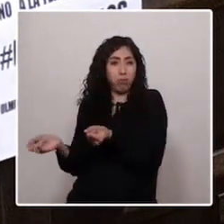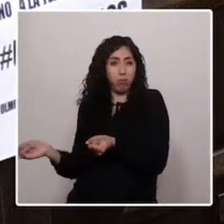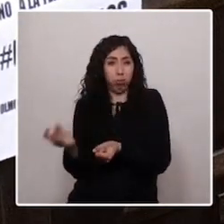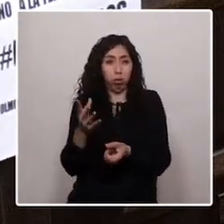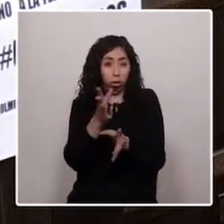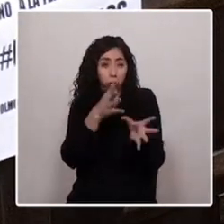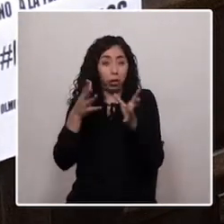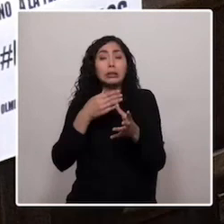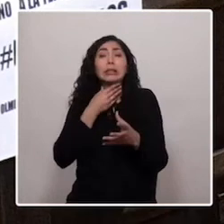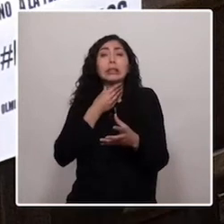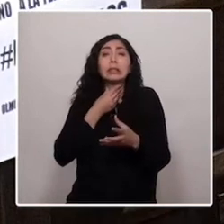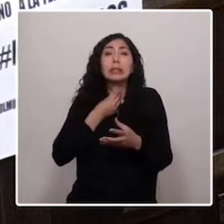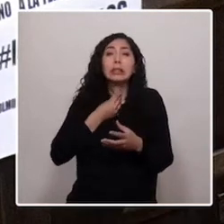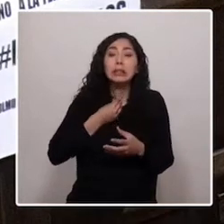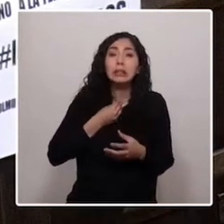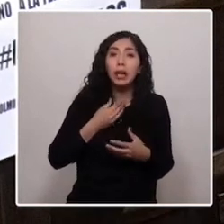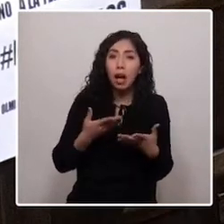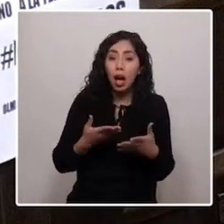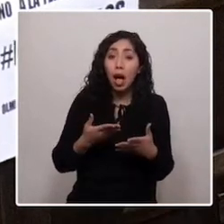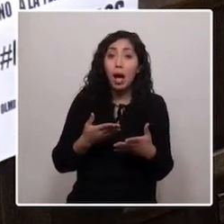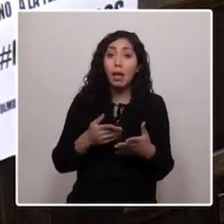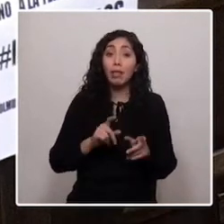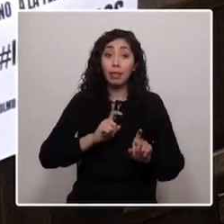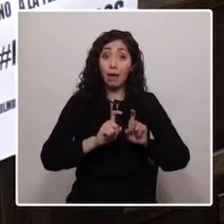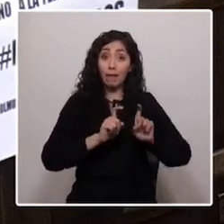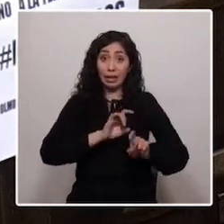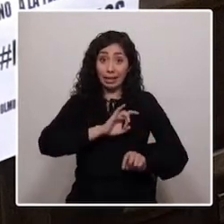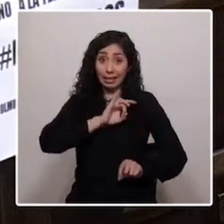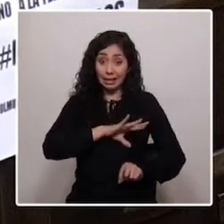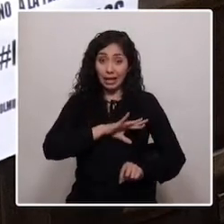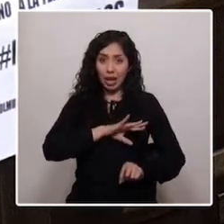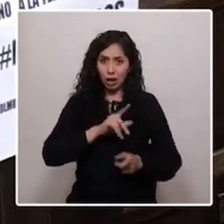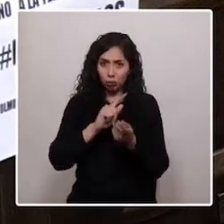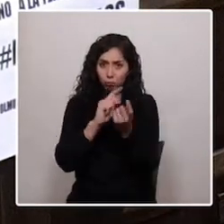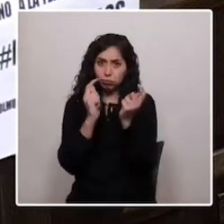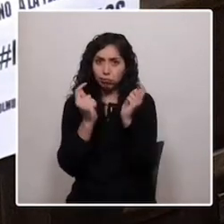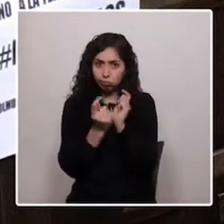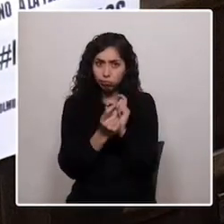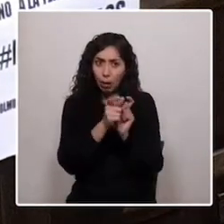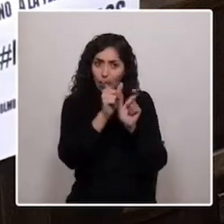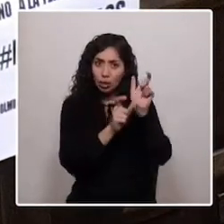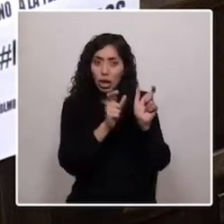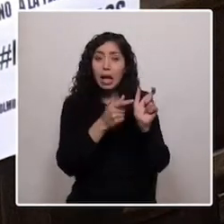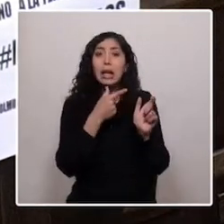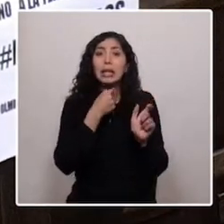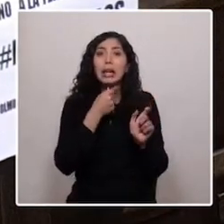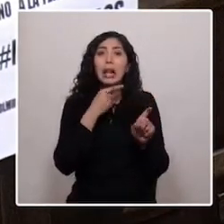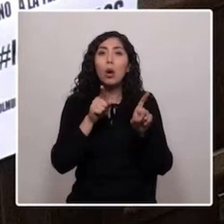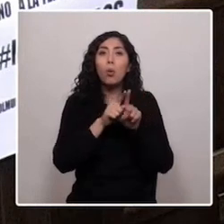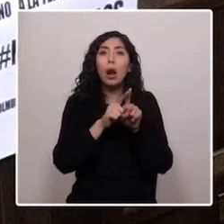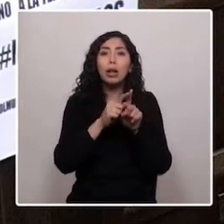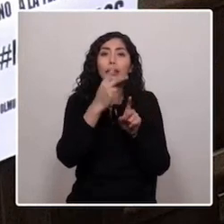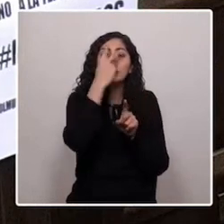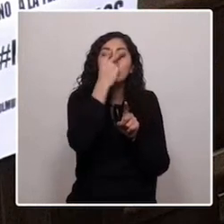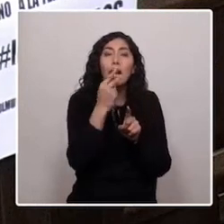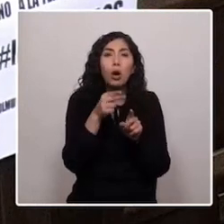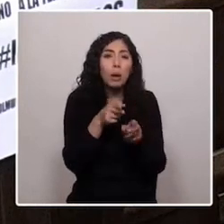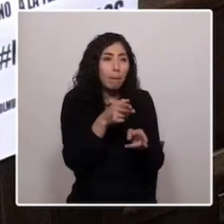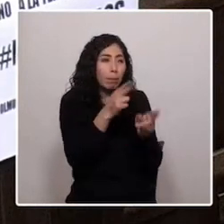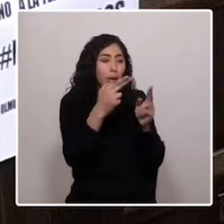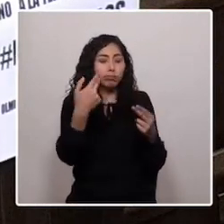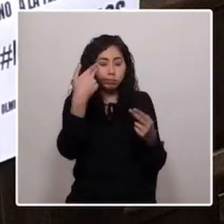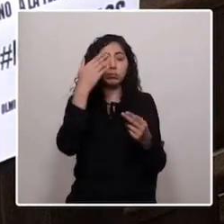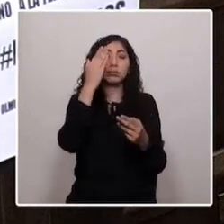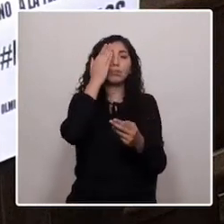nuestra garganta. Los que defienden el Chile que vamos a cambiar quisieron cegarnos con perdigones apuntados a nuestros